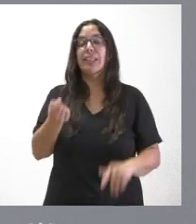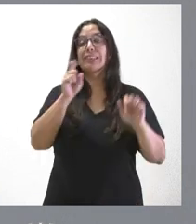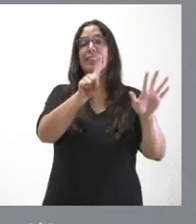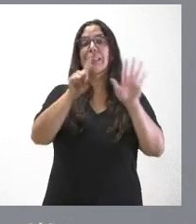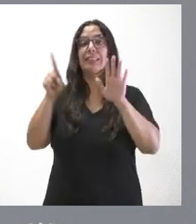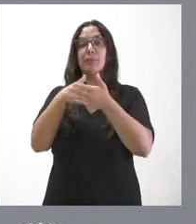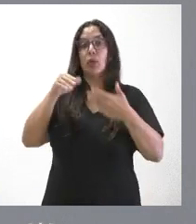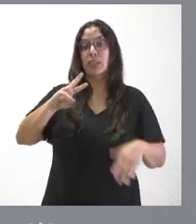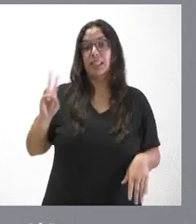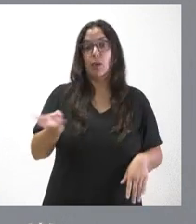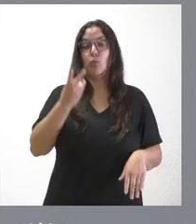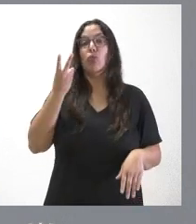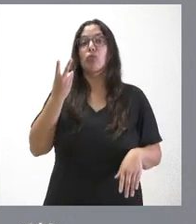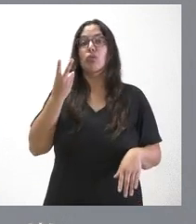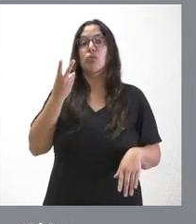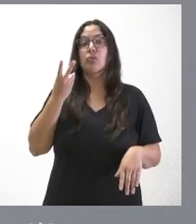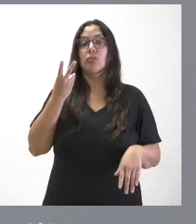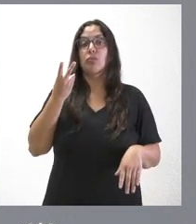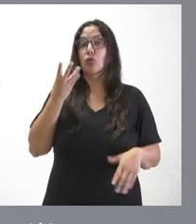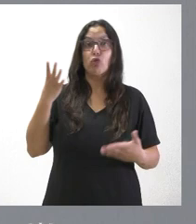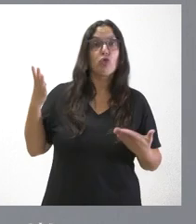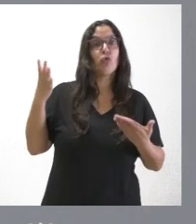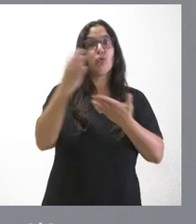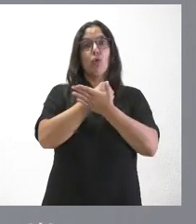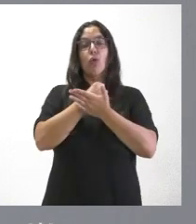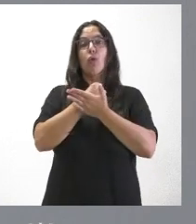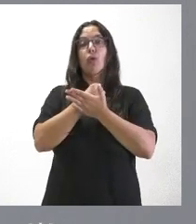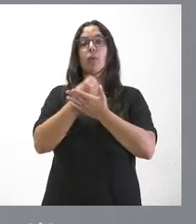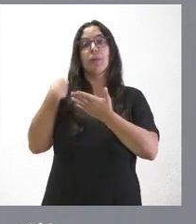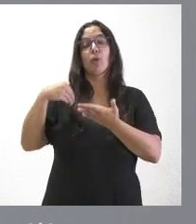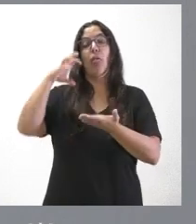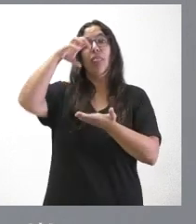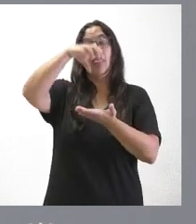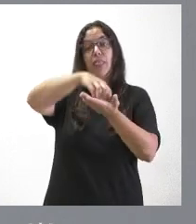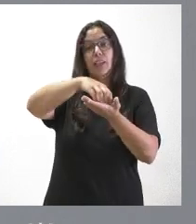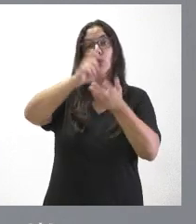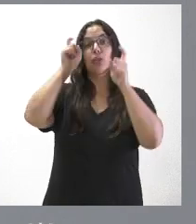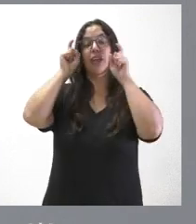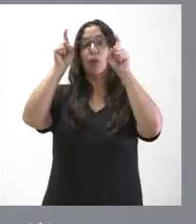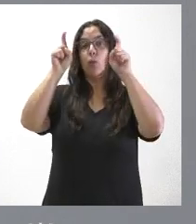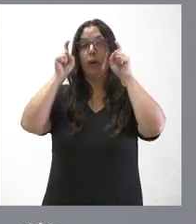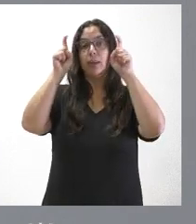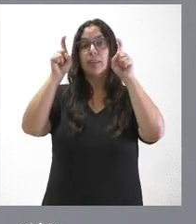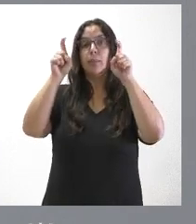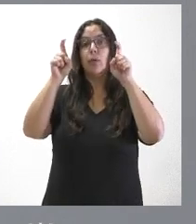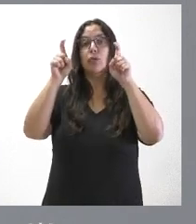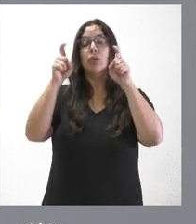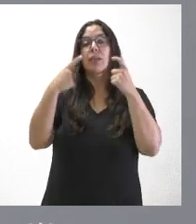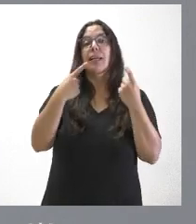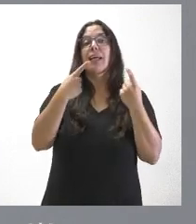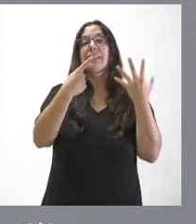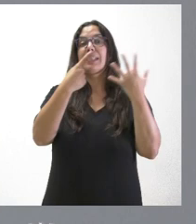de euros se realizan a través de centros educativos 624